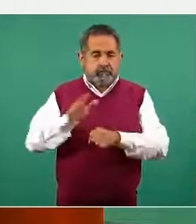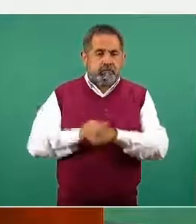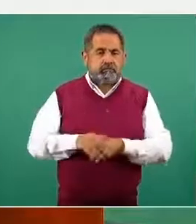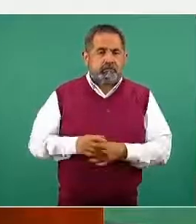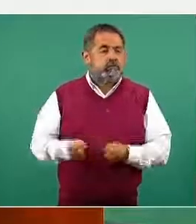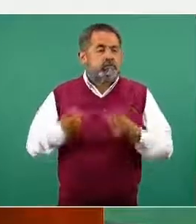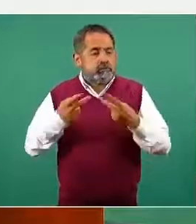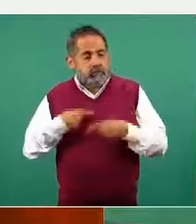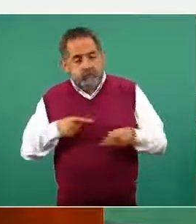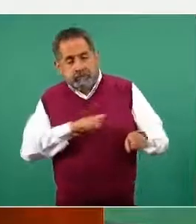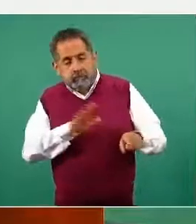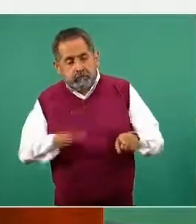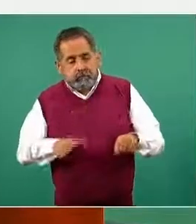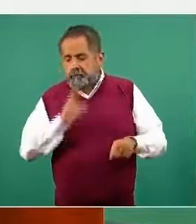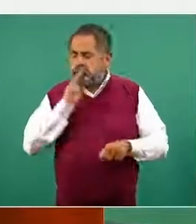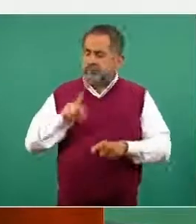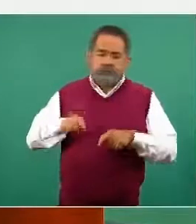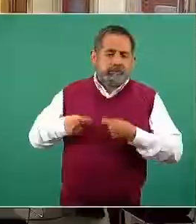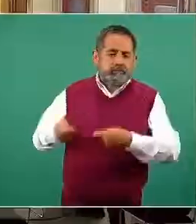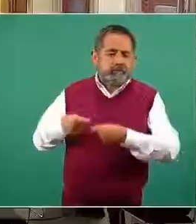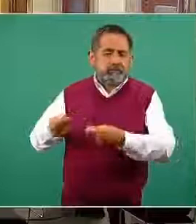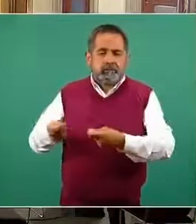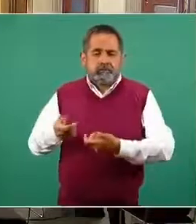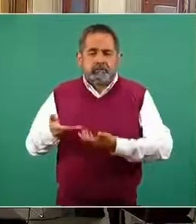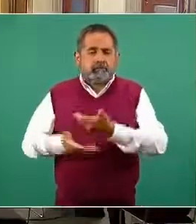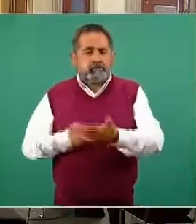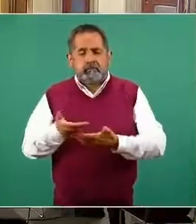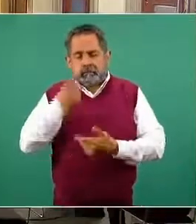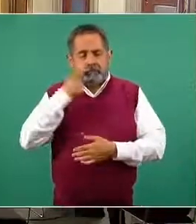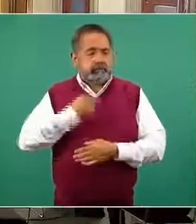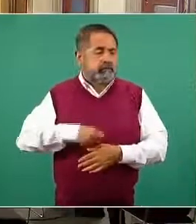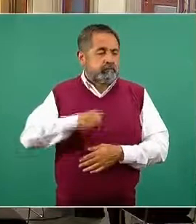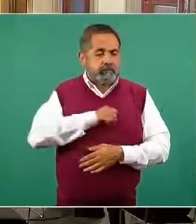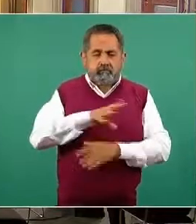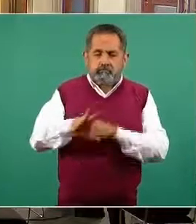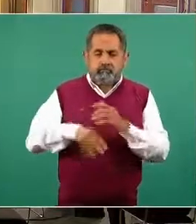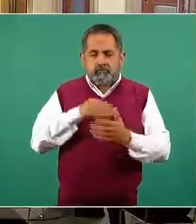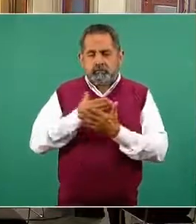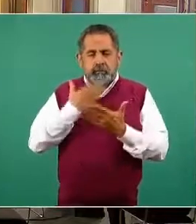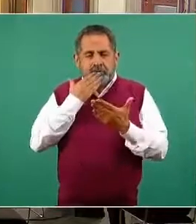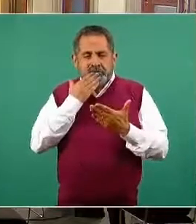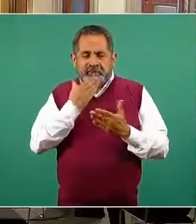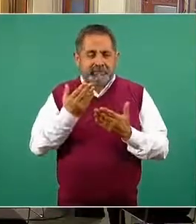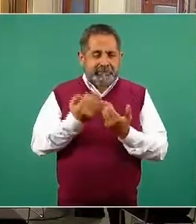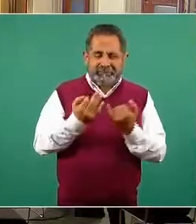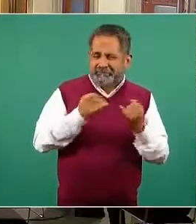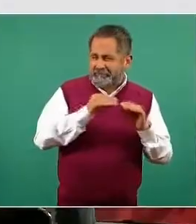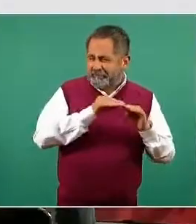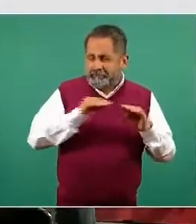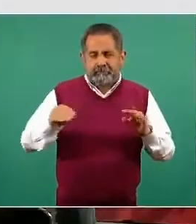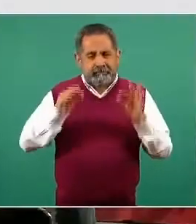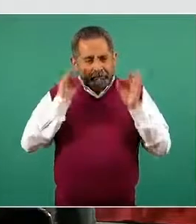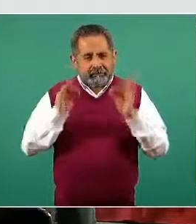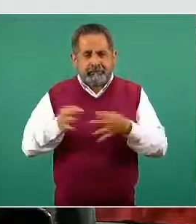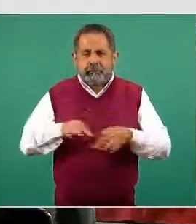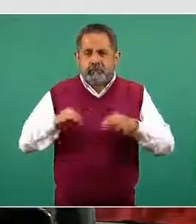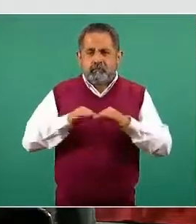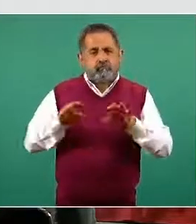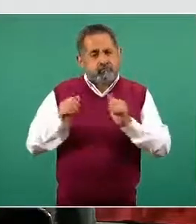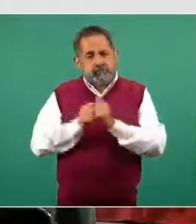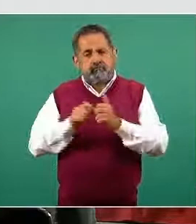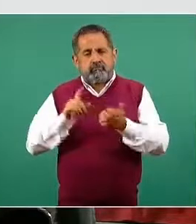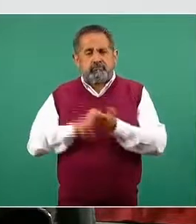mortalidad y al acceso a servicios de salud para tener un equilibrio importante entre